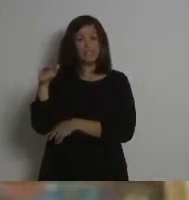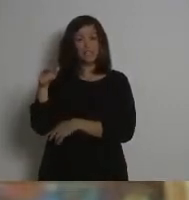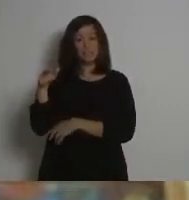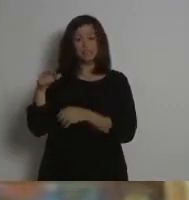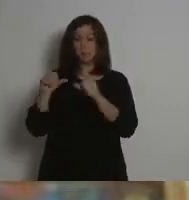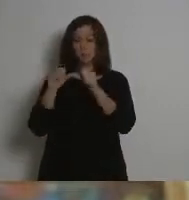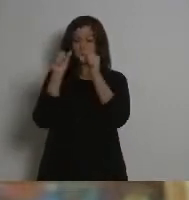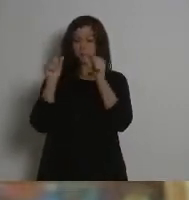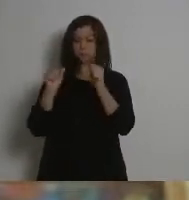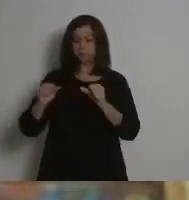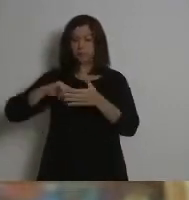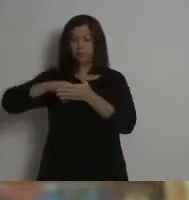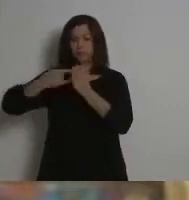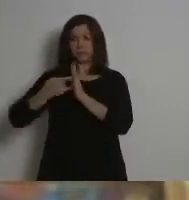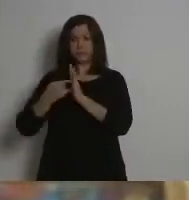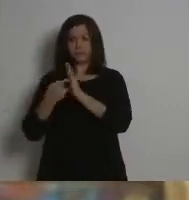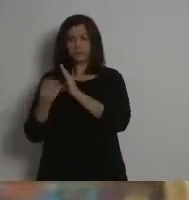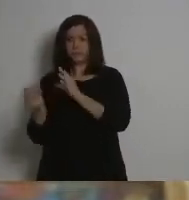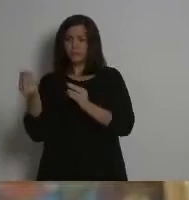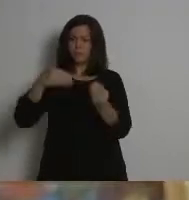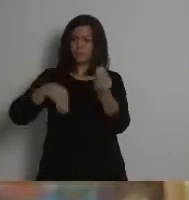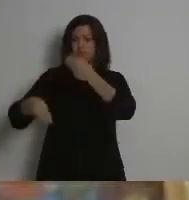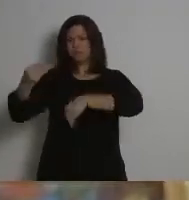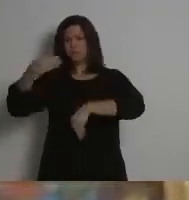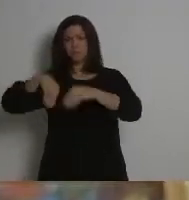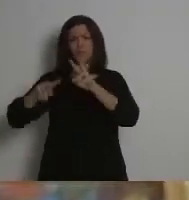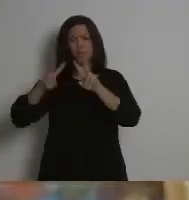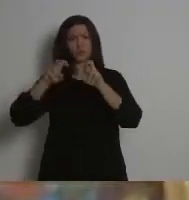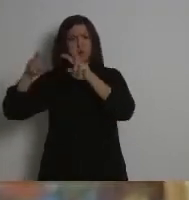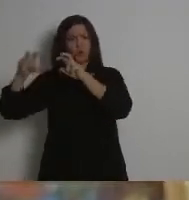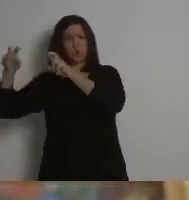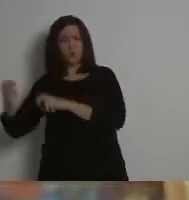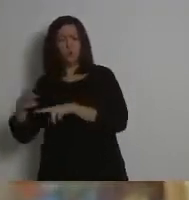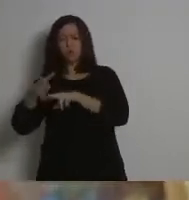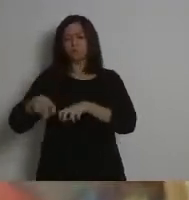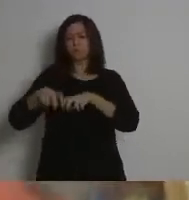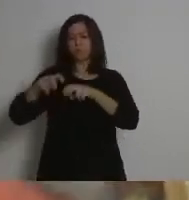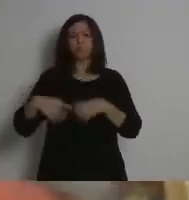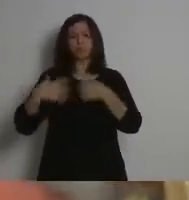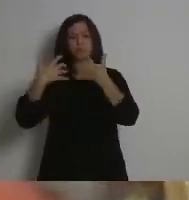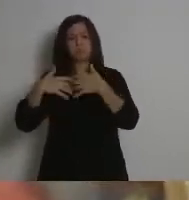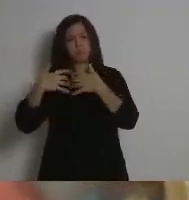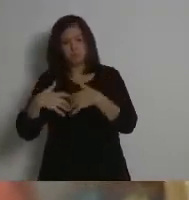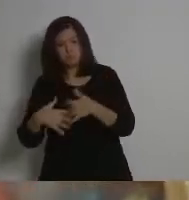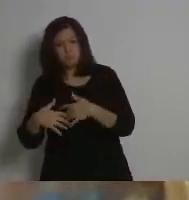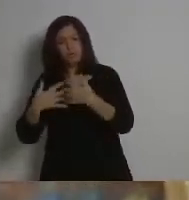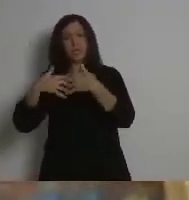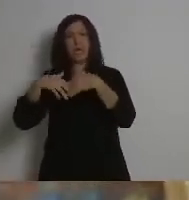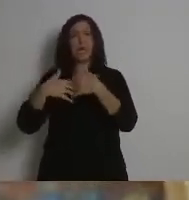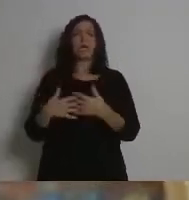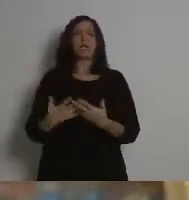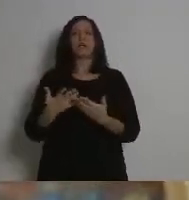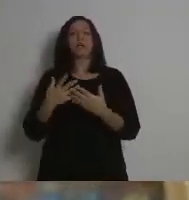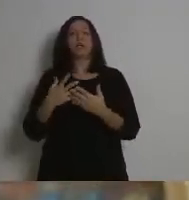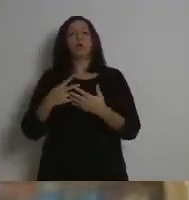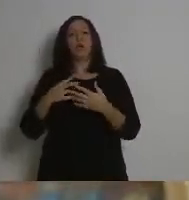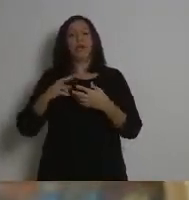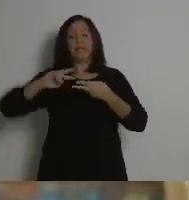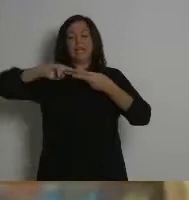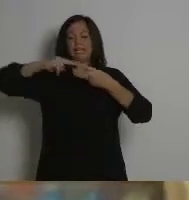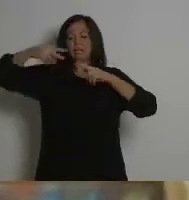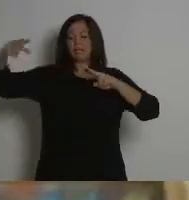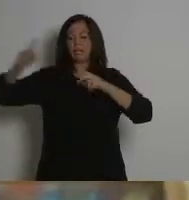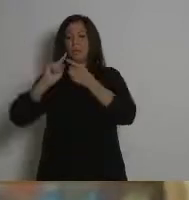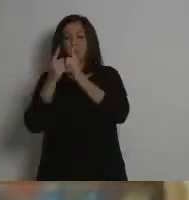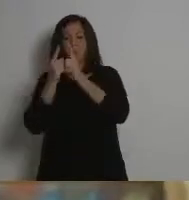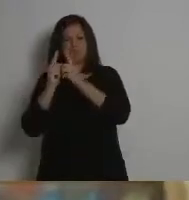tecnológico, tanto en la agricultura como en la ganadería, las semillas híbridas, los transgénicos, los fertilizantes,